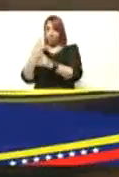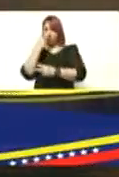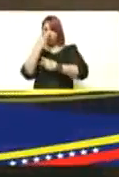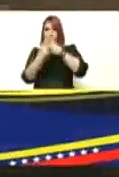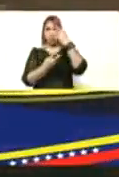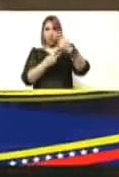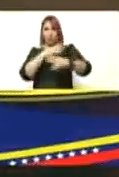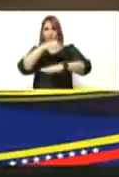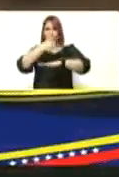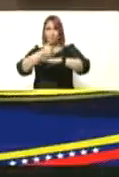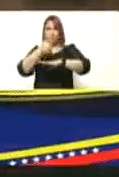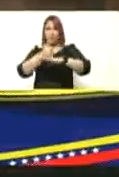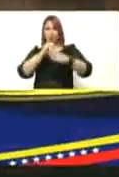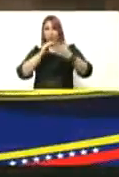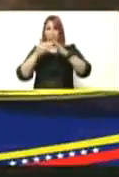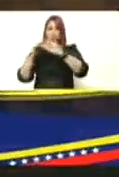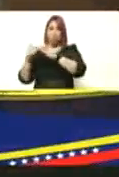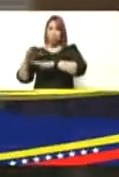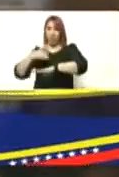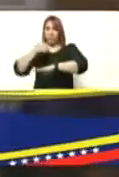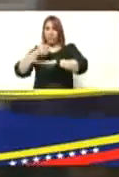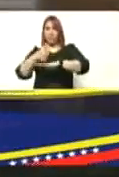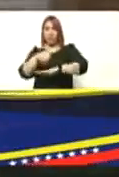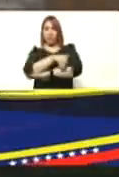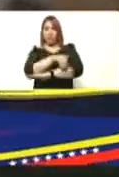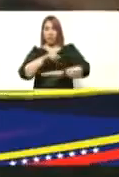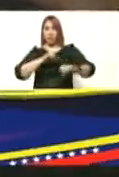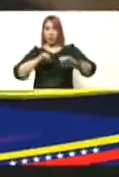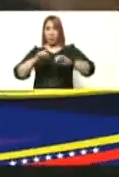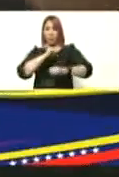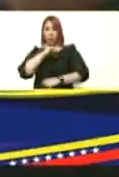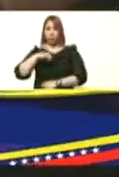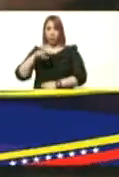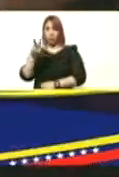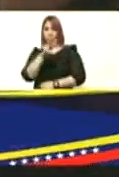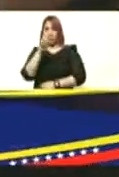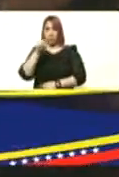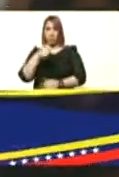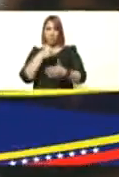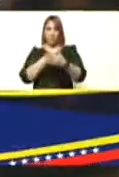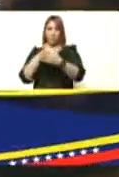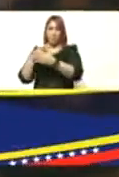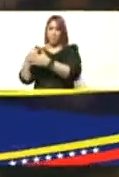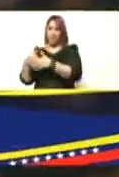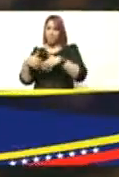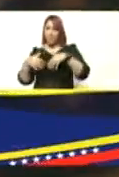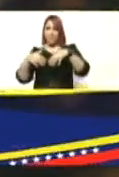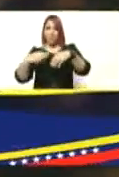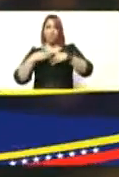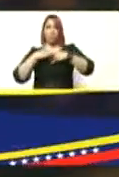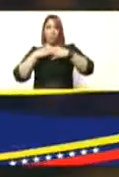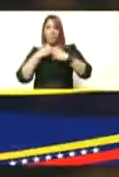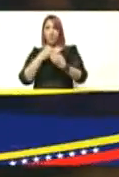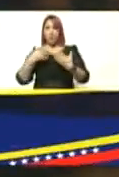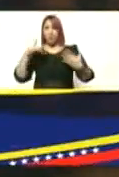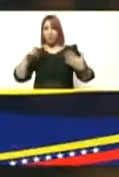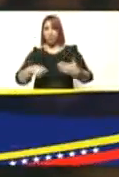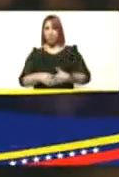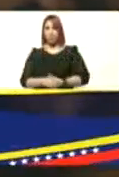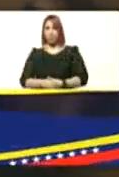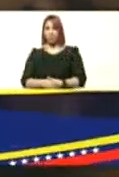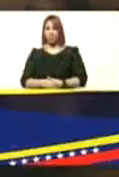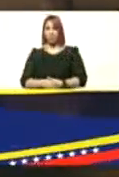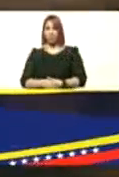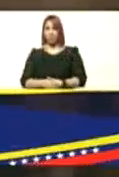los jefes de comunidades jefes de calle aquí está el movimiento somos venezuela los batas blancas el ejército de las batas blancas y bueno nosotros